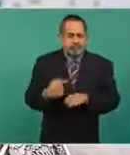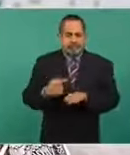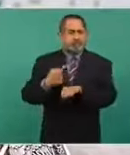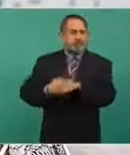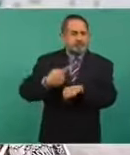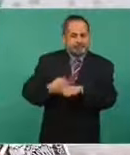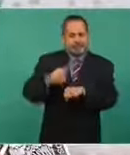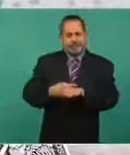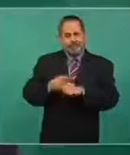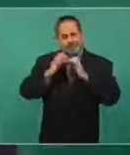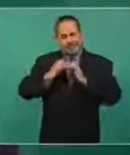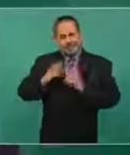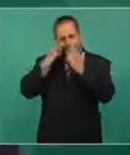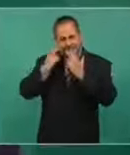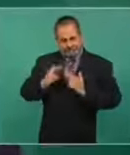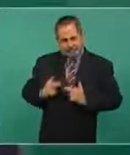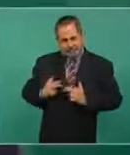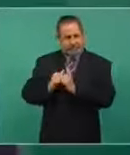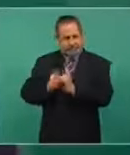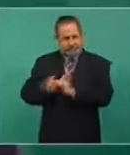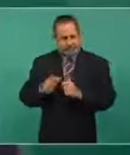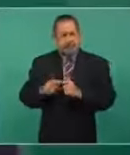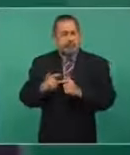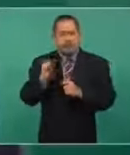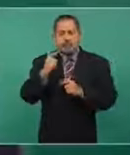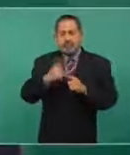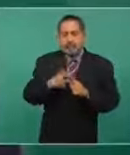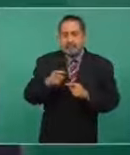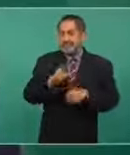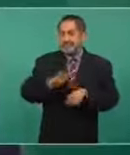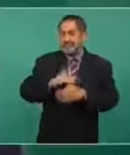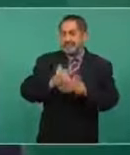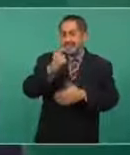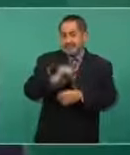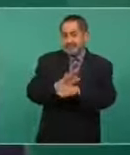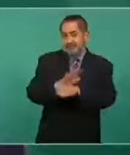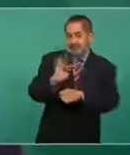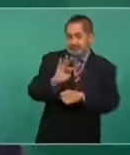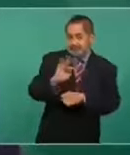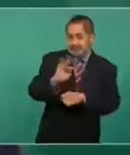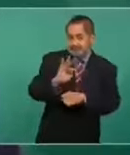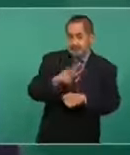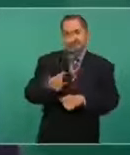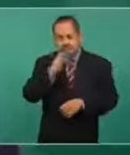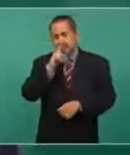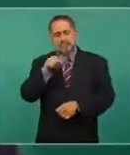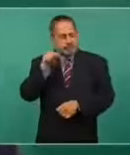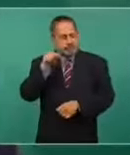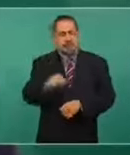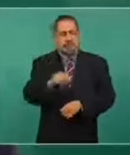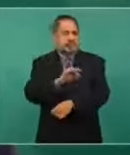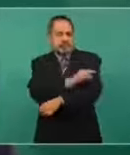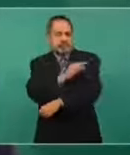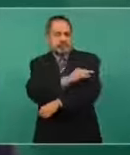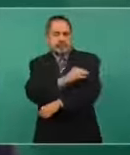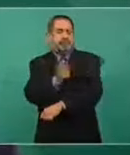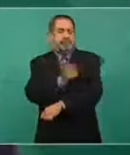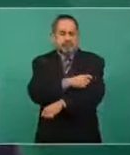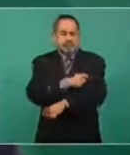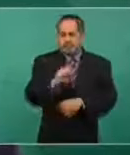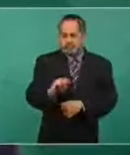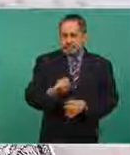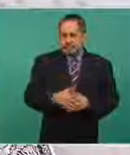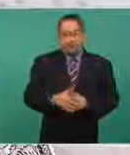hace más susceptibles a padecer una forma grave de COVID sean vacunados. Esto es parte de la estrategia o